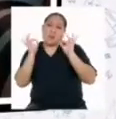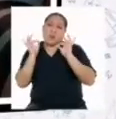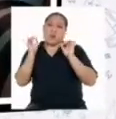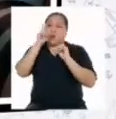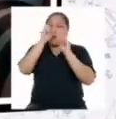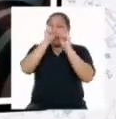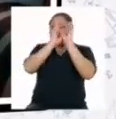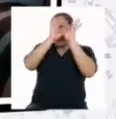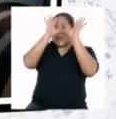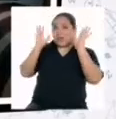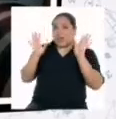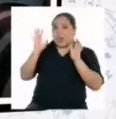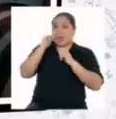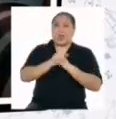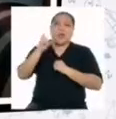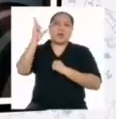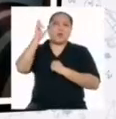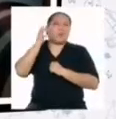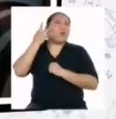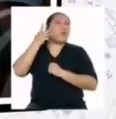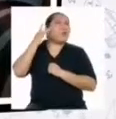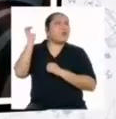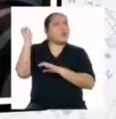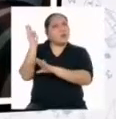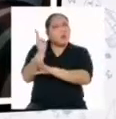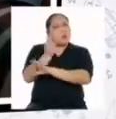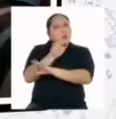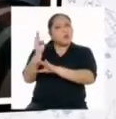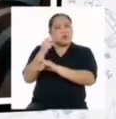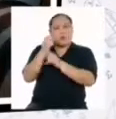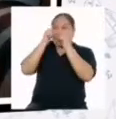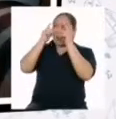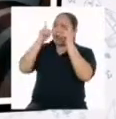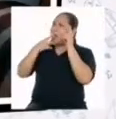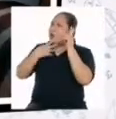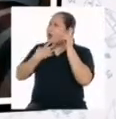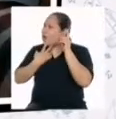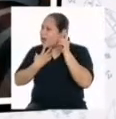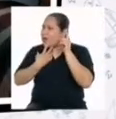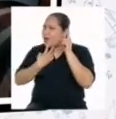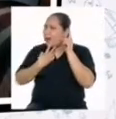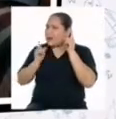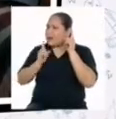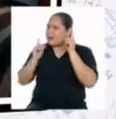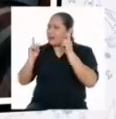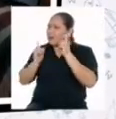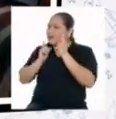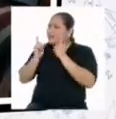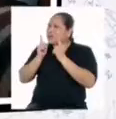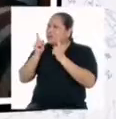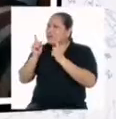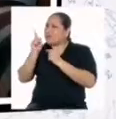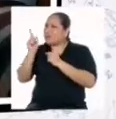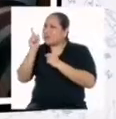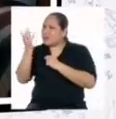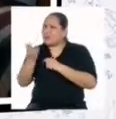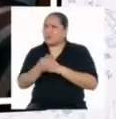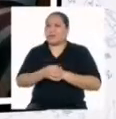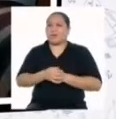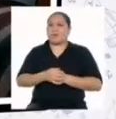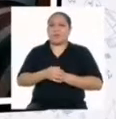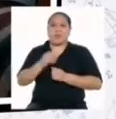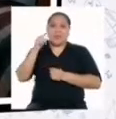Pero hubo un día en el cual escuchó una música, lo cual le llamó la atención y la motivó a seguir realizando sus actividades.